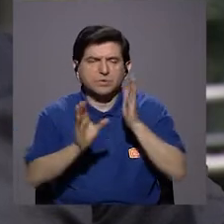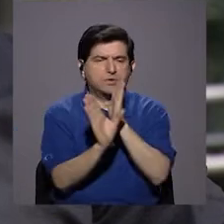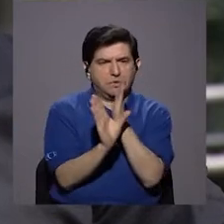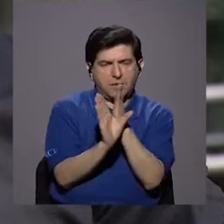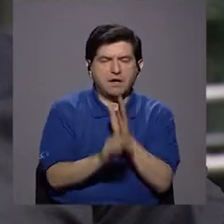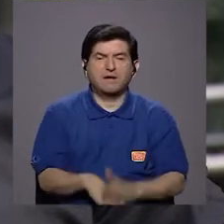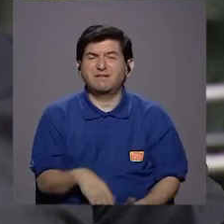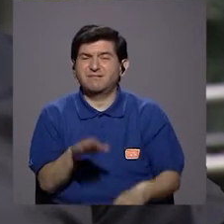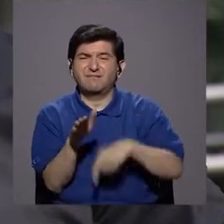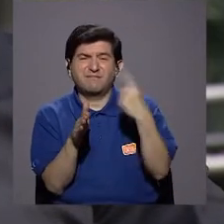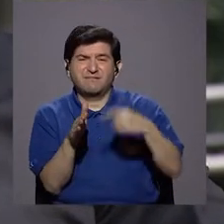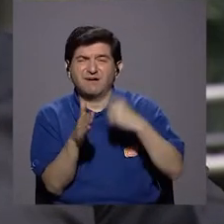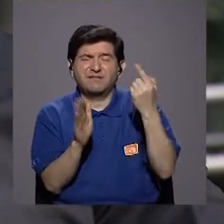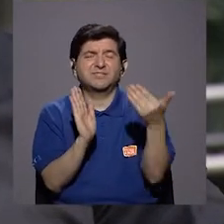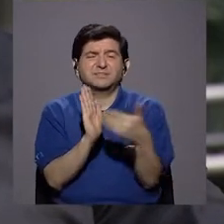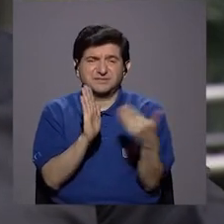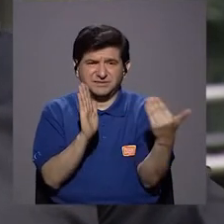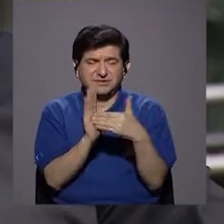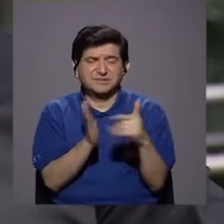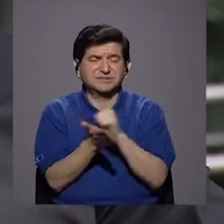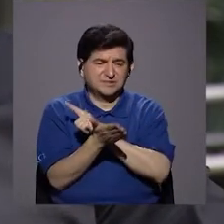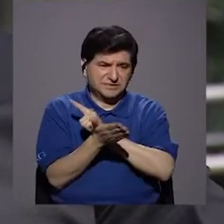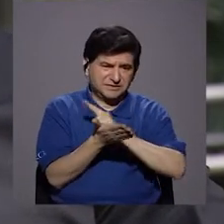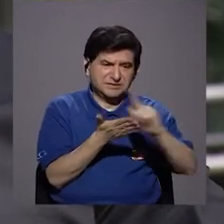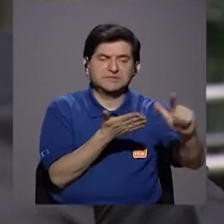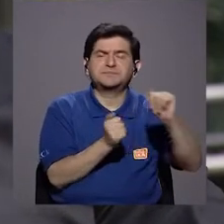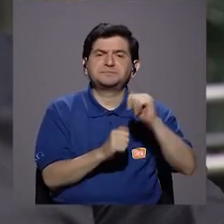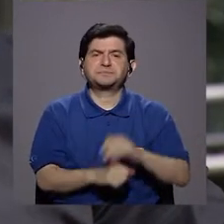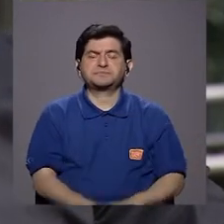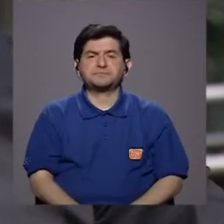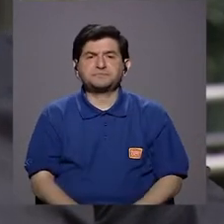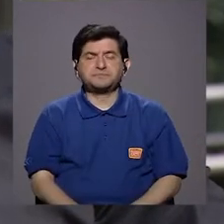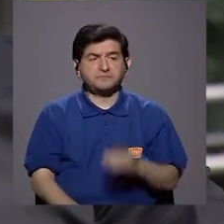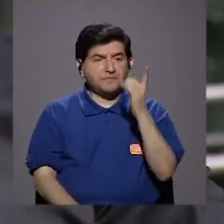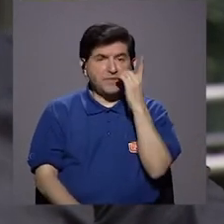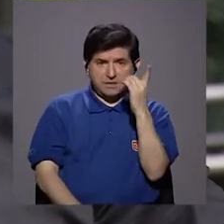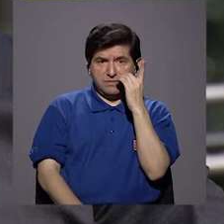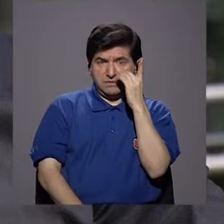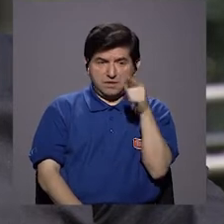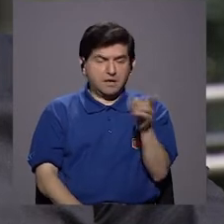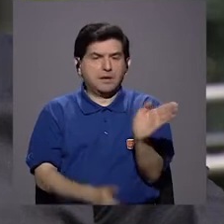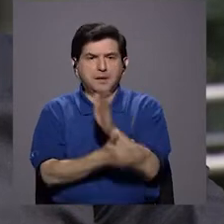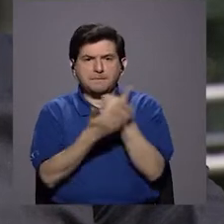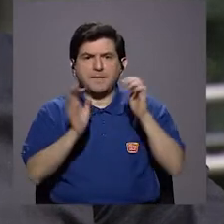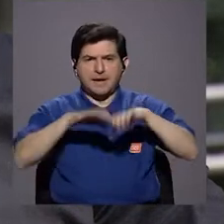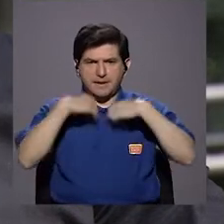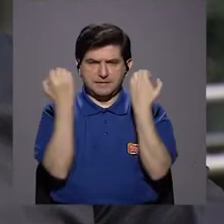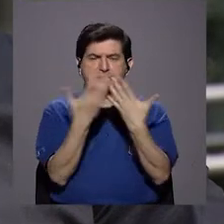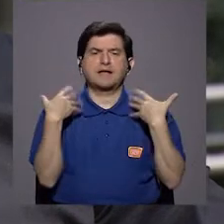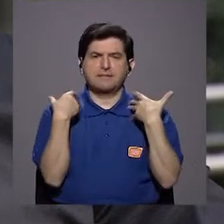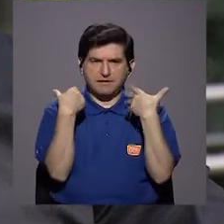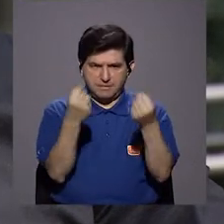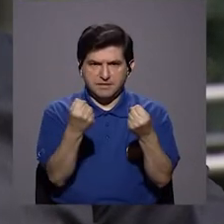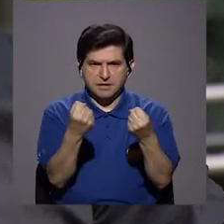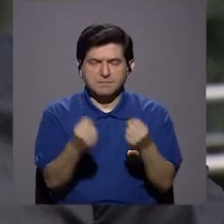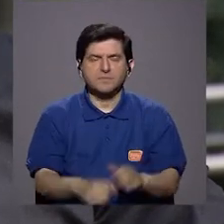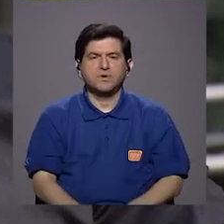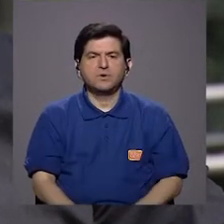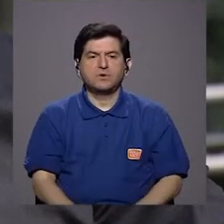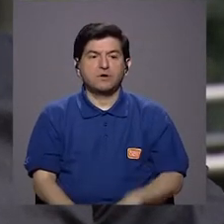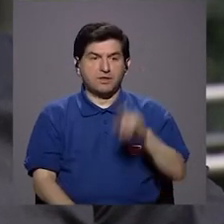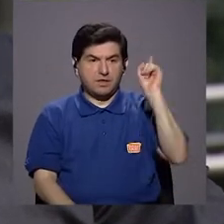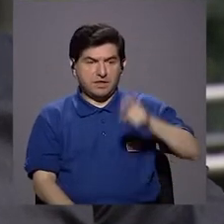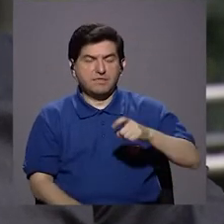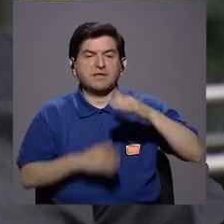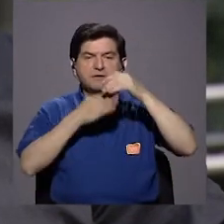emocional, psicológica, en la que muchas veces eso puede afectar su higiene, ¿verdad? El odontólogo definitivamente es parte del equipo de salud y